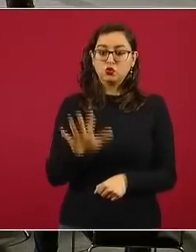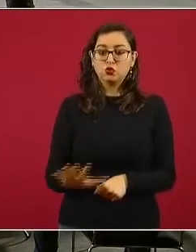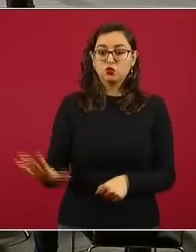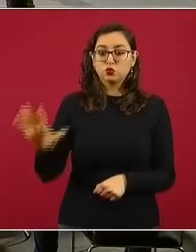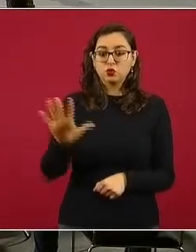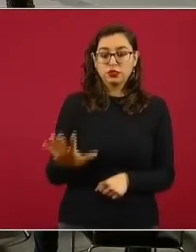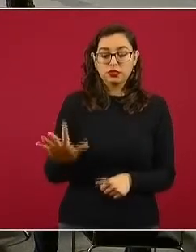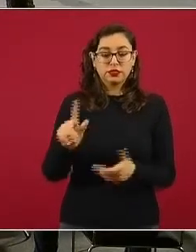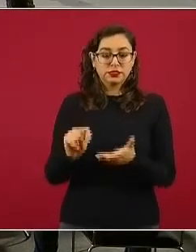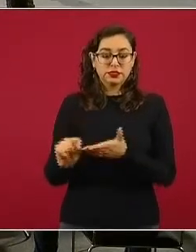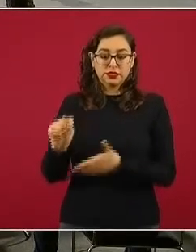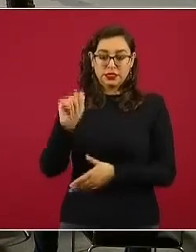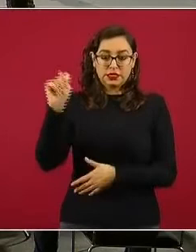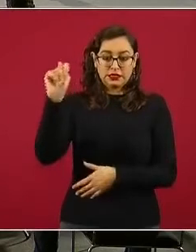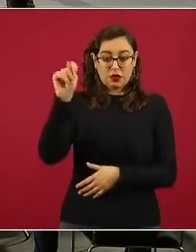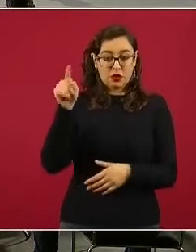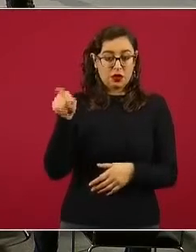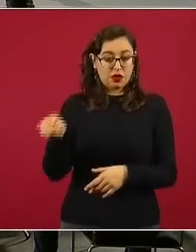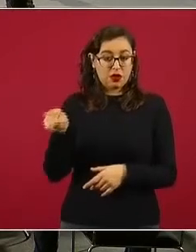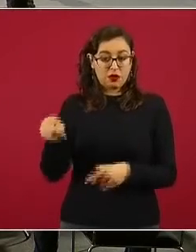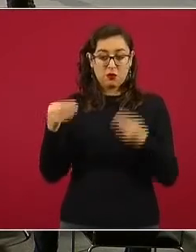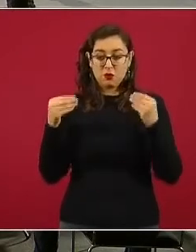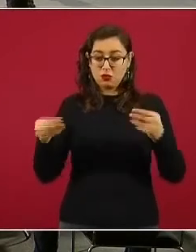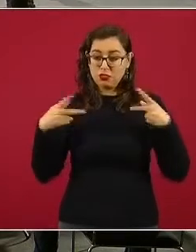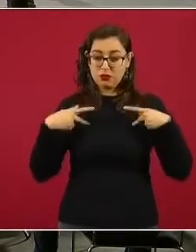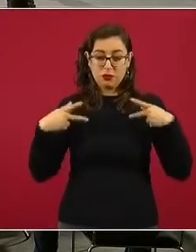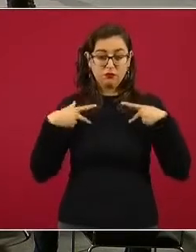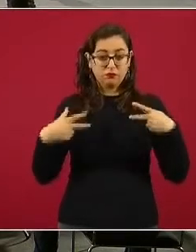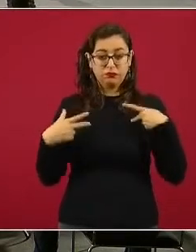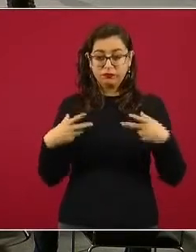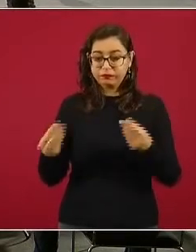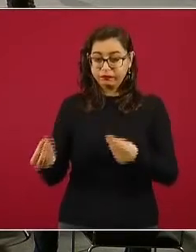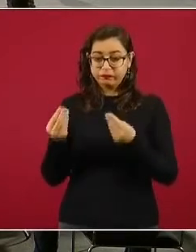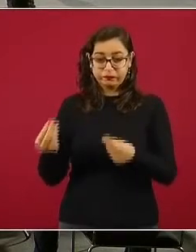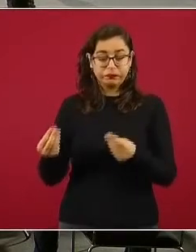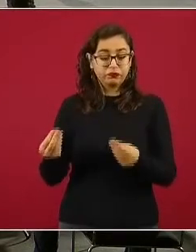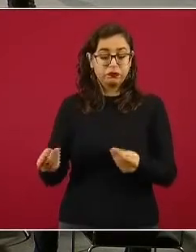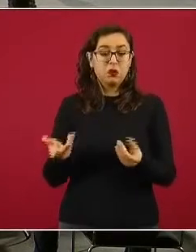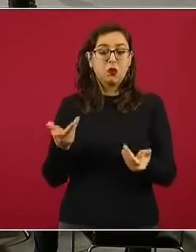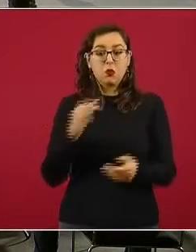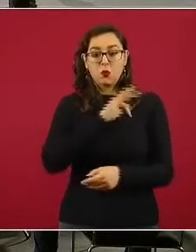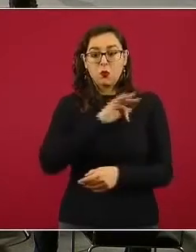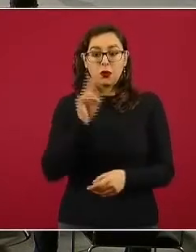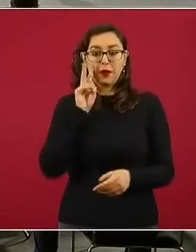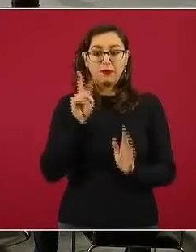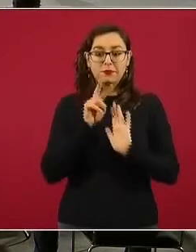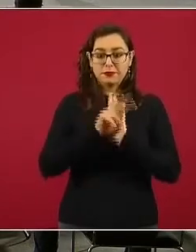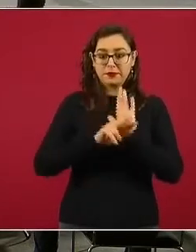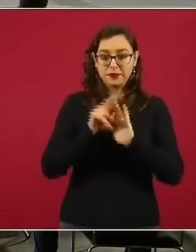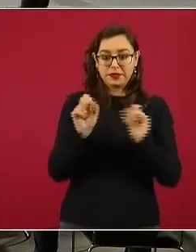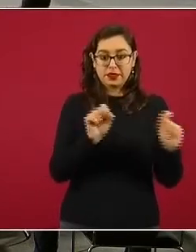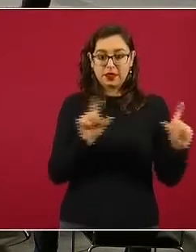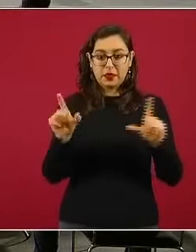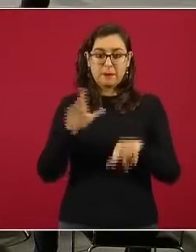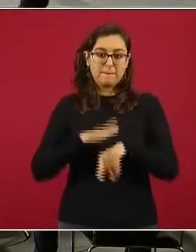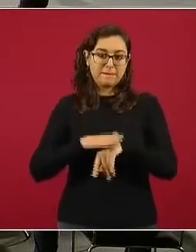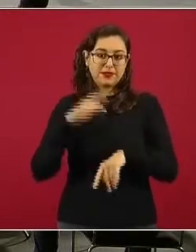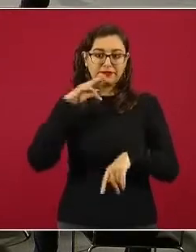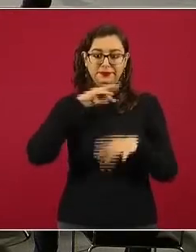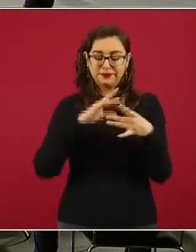zonas más pobladas. Si me permiten el video, creo que puede dar orientación rápida en un minuto.